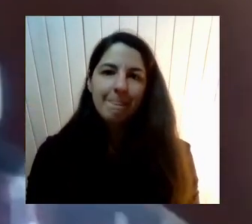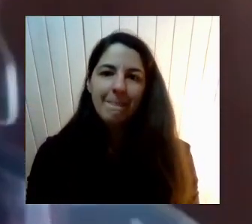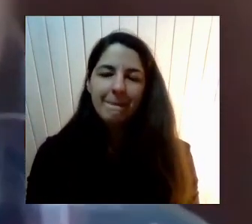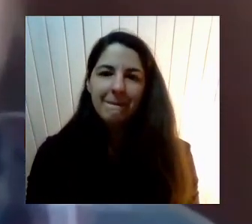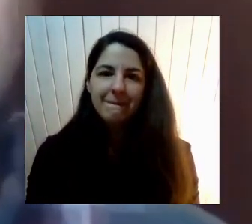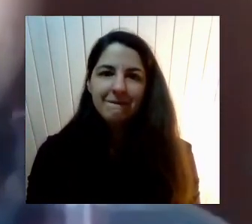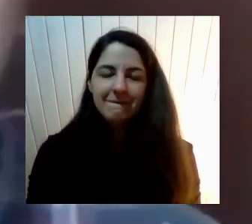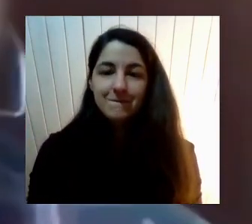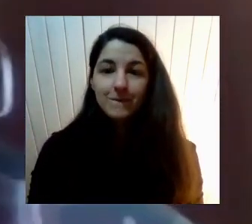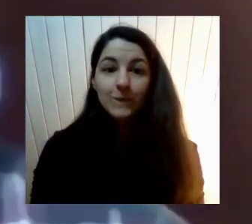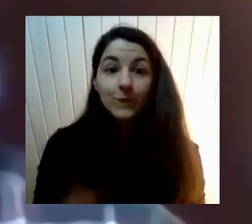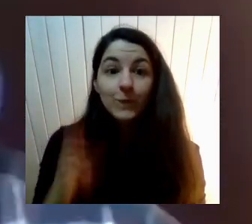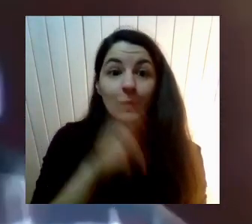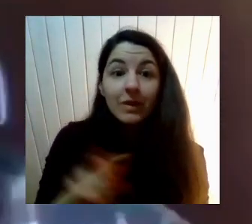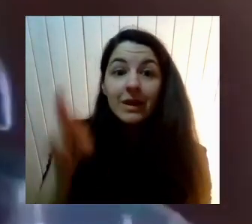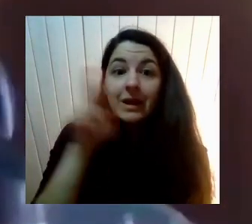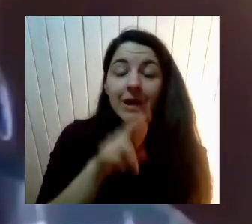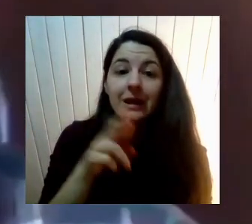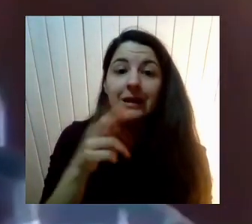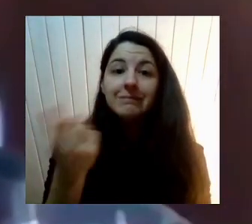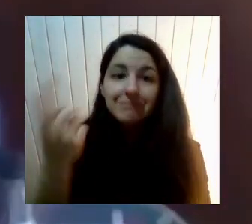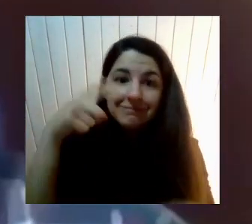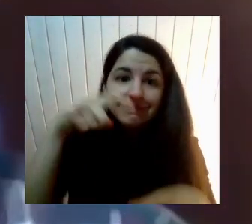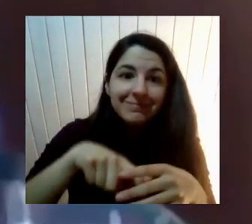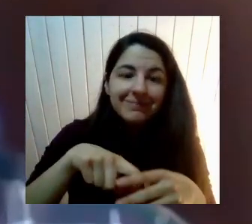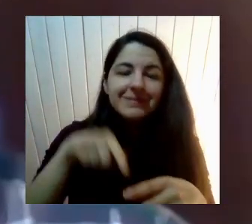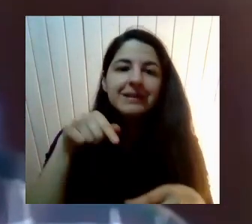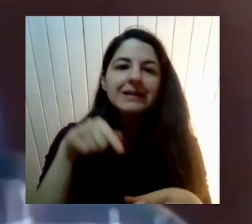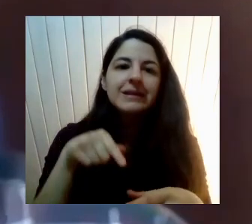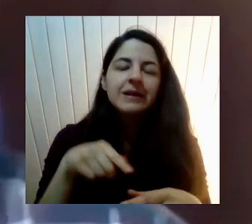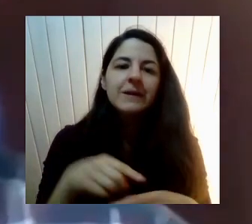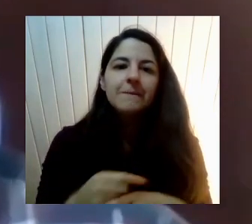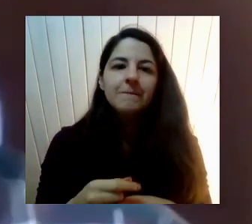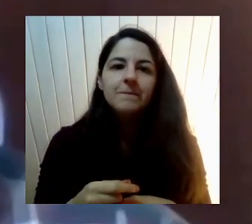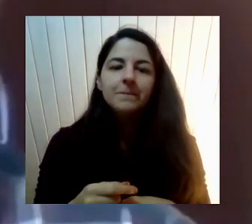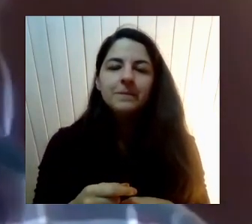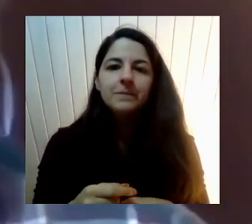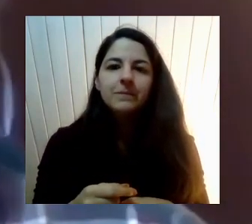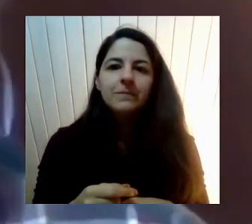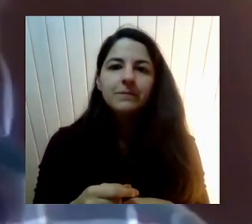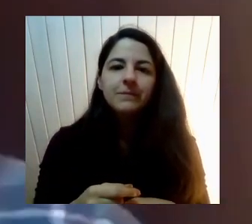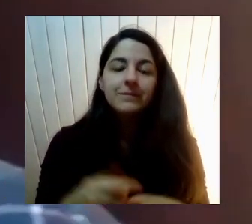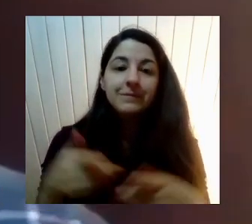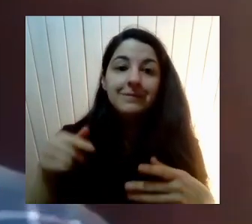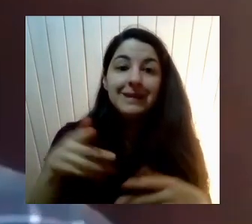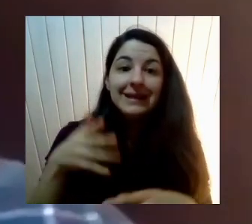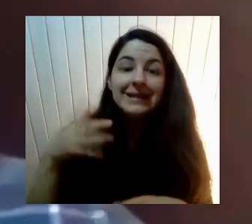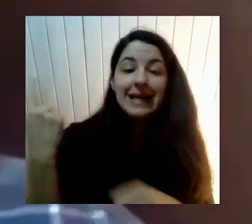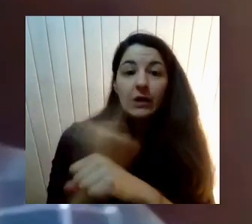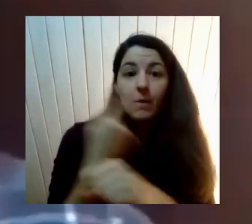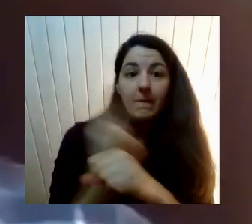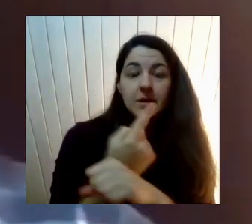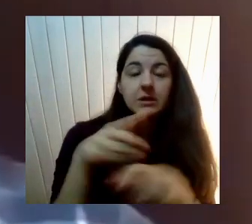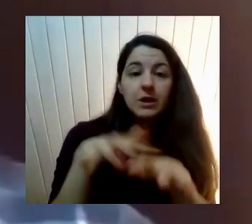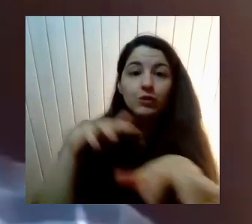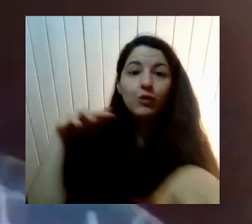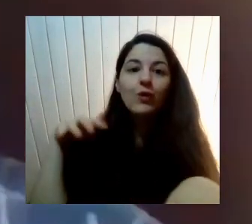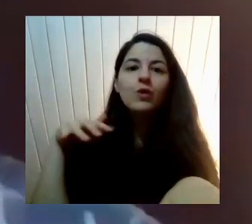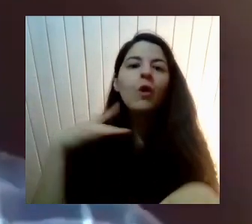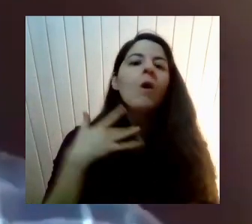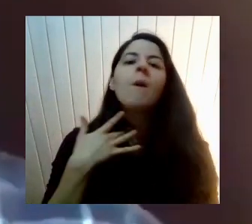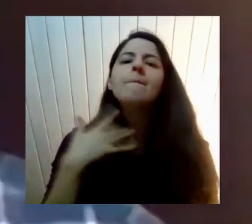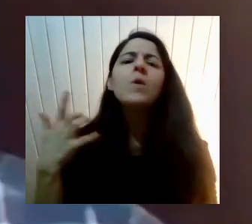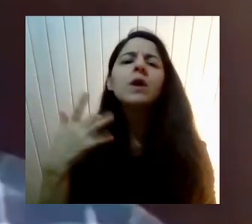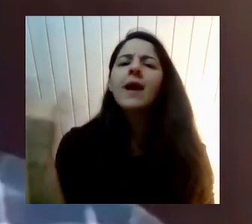Recordarle a quienes Están uniendo A la transmisión También Que estamos En la charla ¿Por qué es urgente? En el conversatorio ¿Por qué es urgente? Una